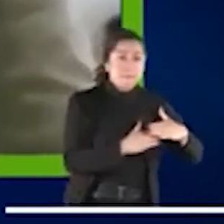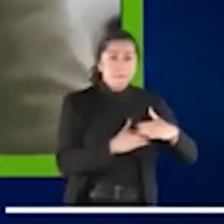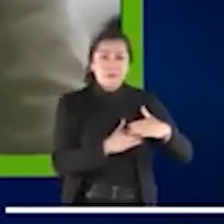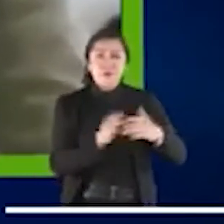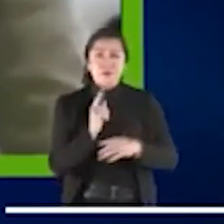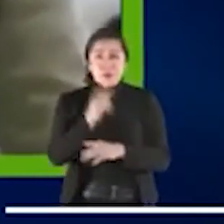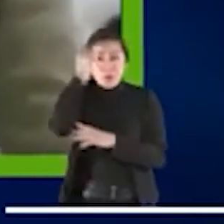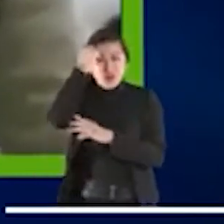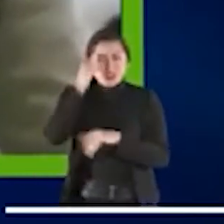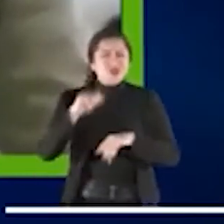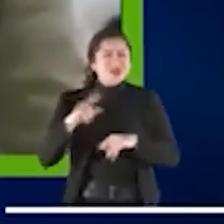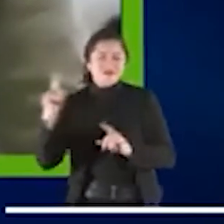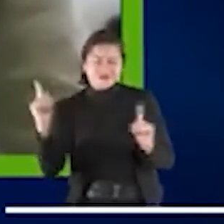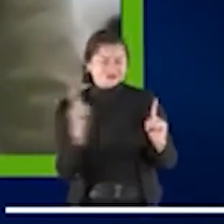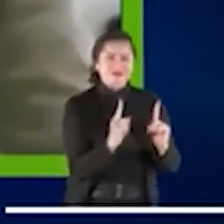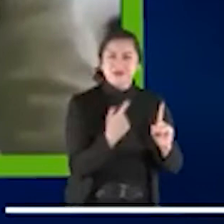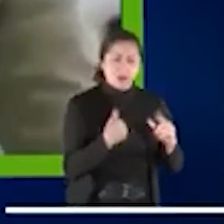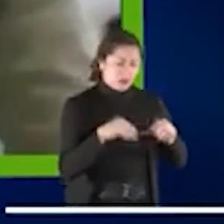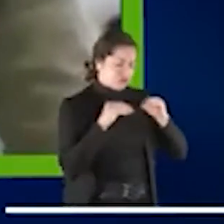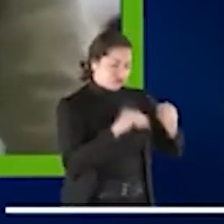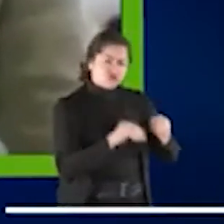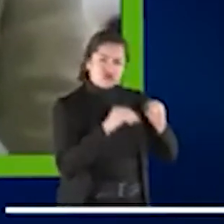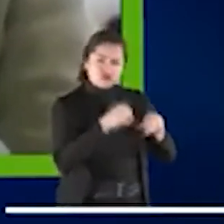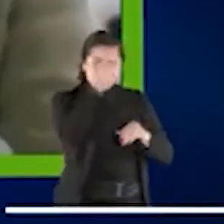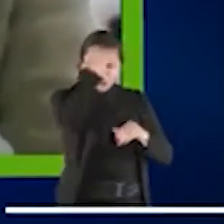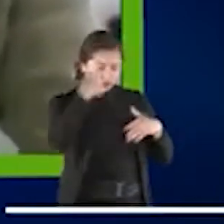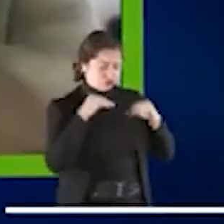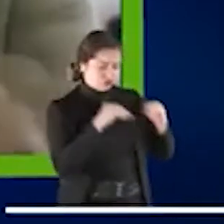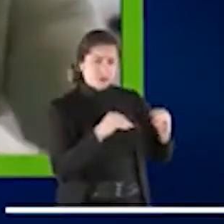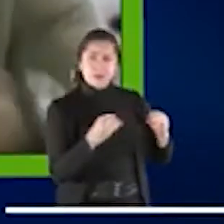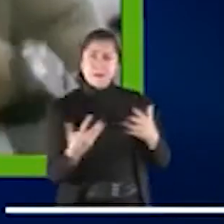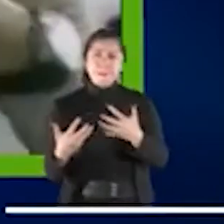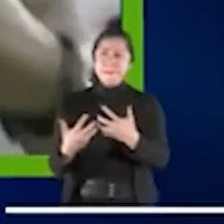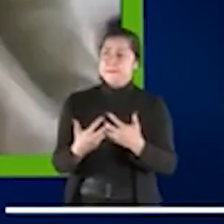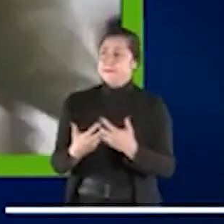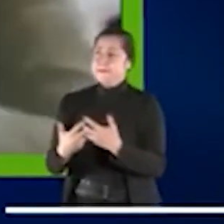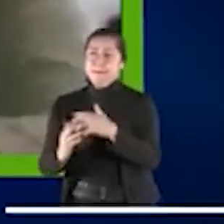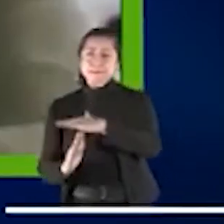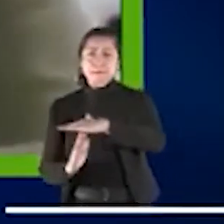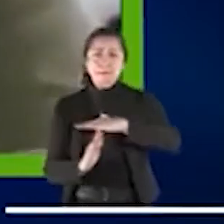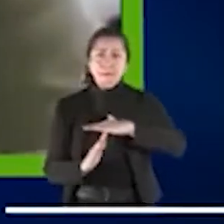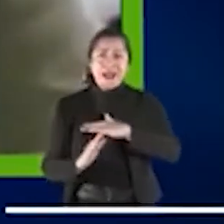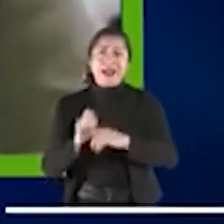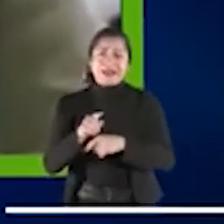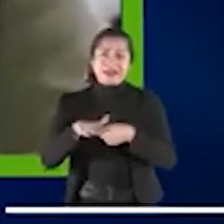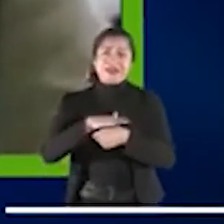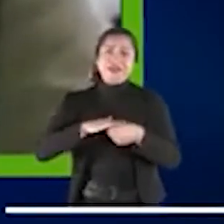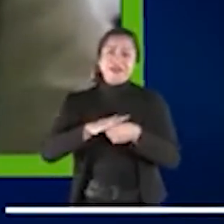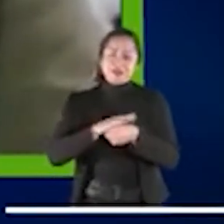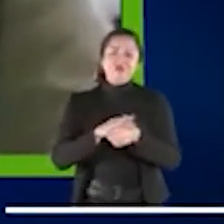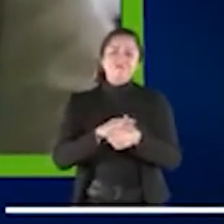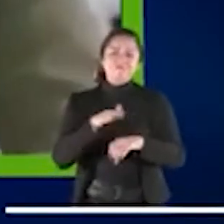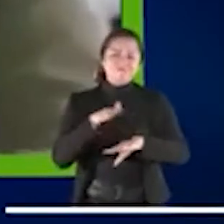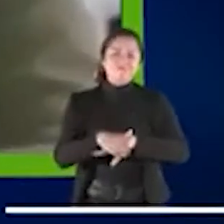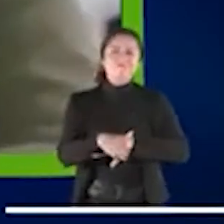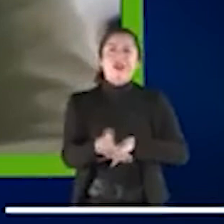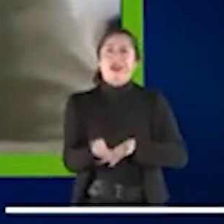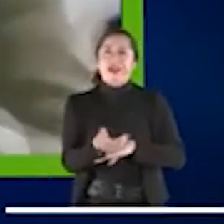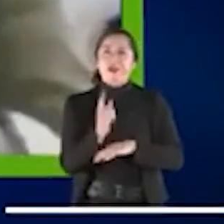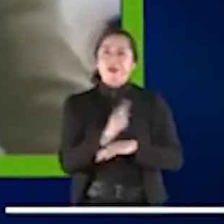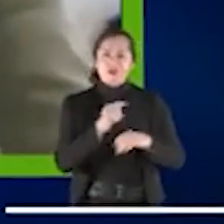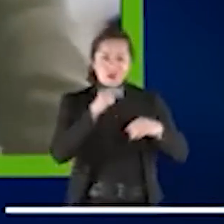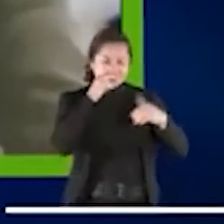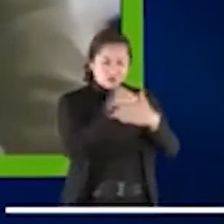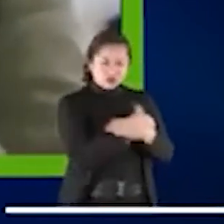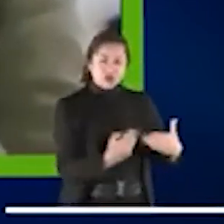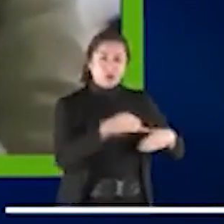al centro para impartir docencia. lo tanto, esa situación ha venido a redoblar la situación de confinamiento o